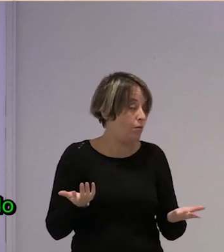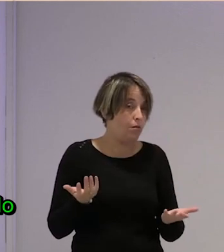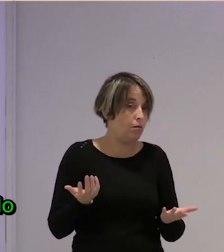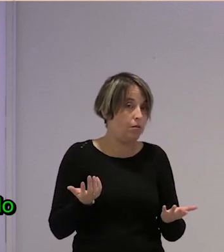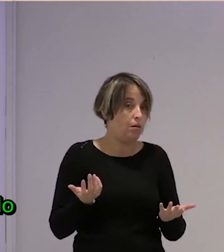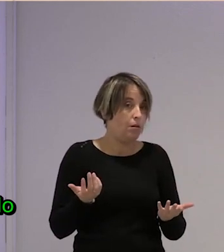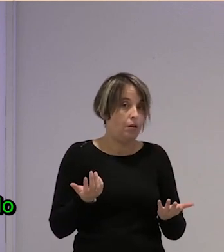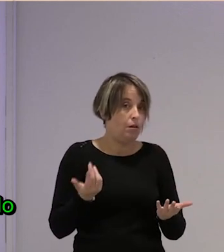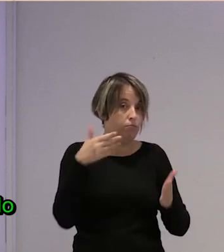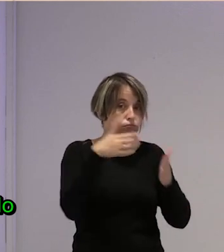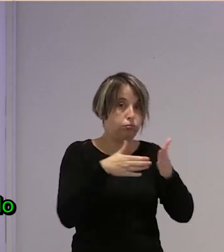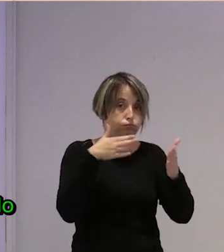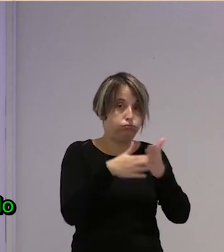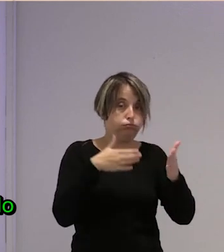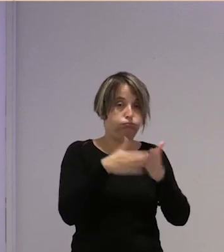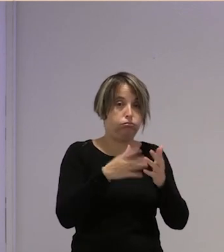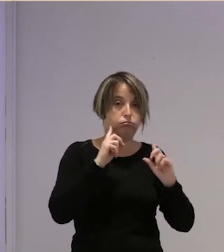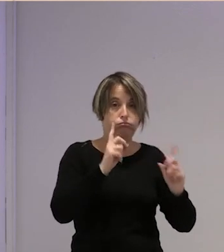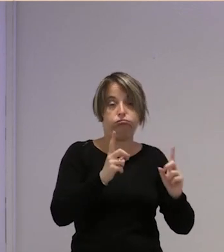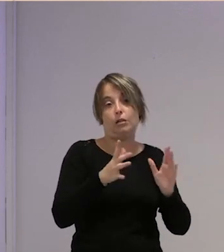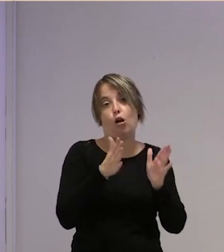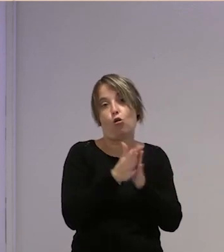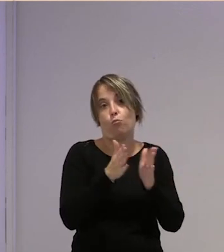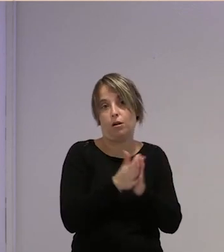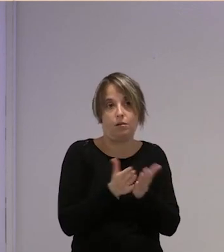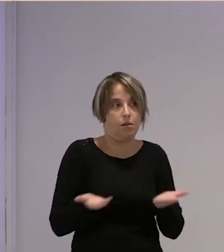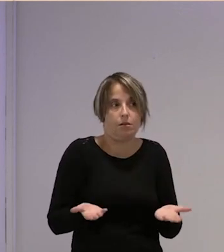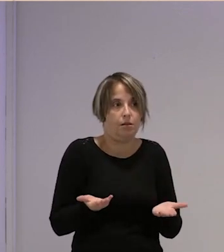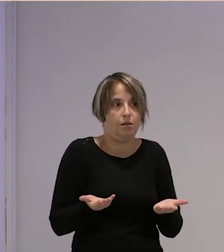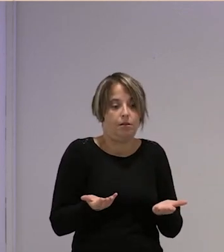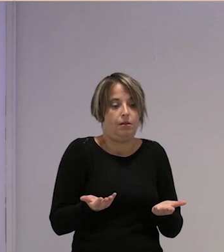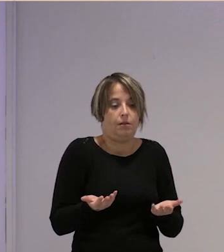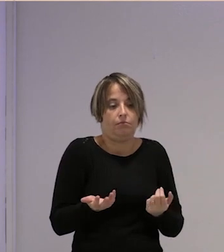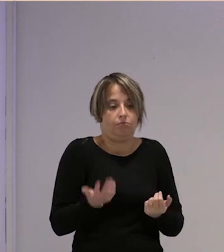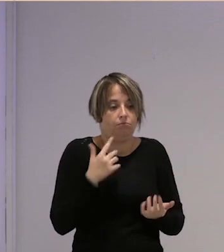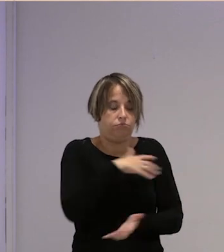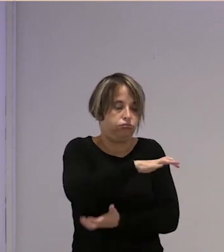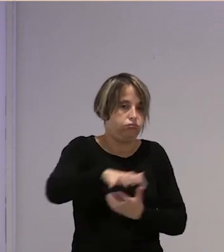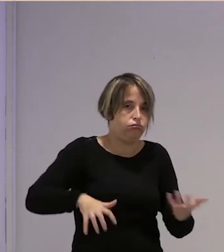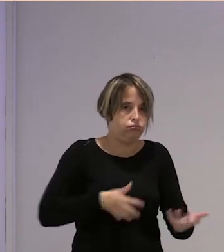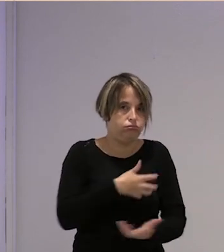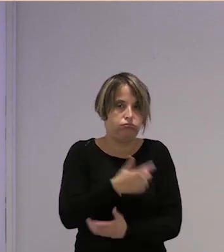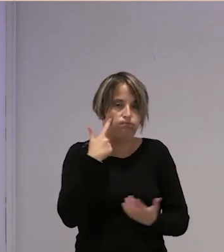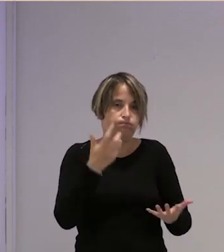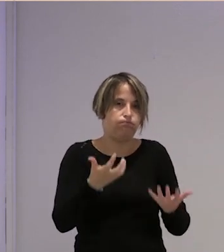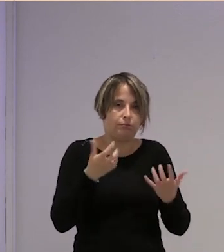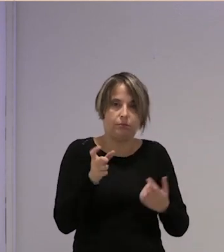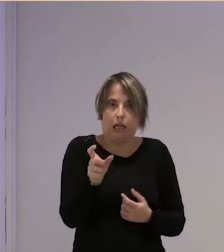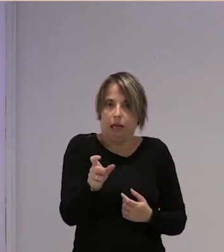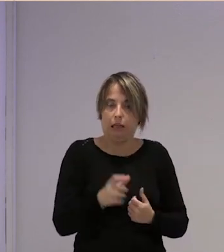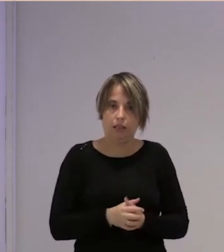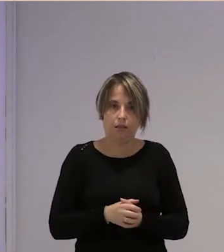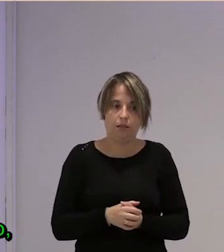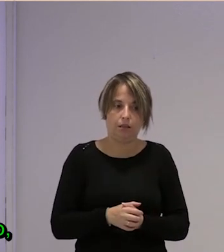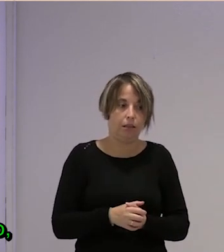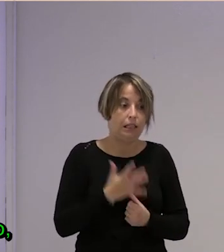con los casos que nos hemos encontrado de compañeras y demás pues después se ven que es una auténtica odisea para poder además si nos